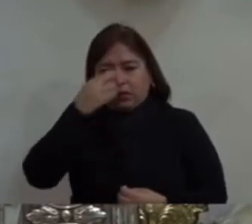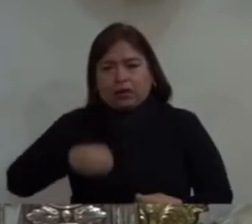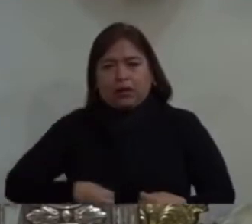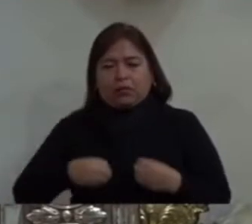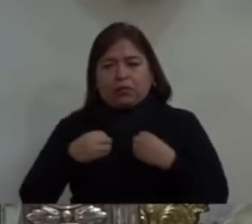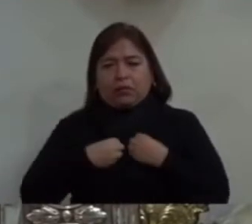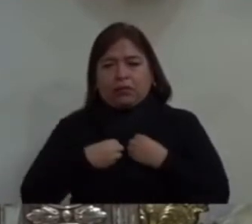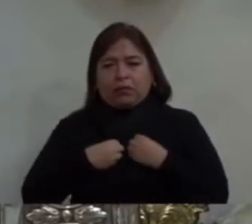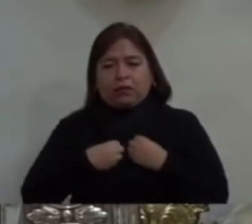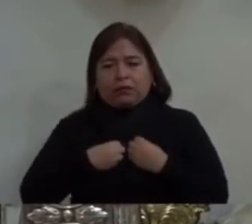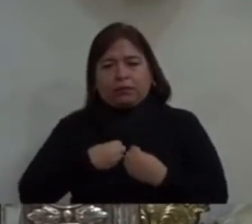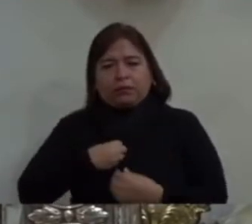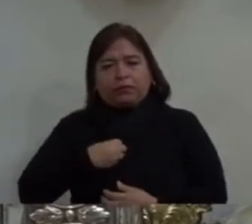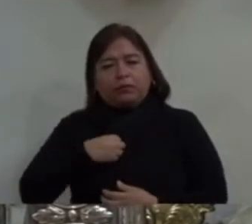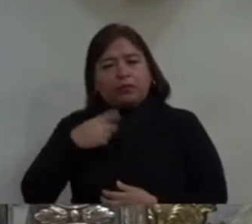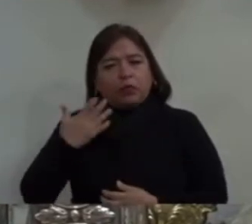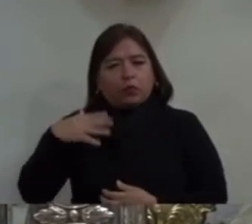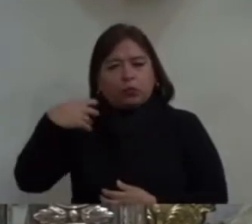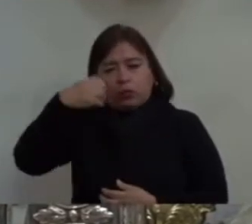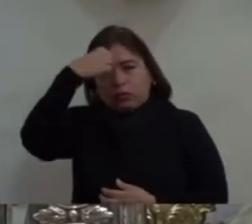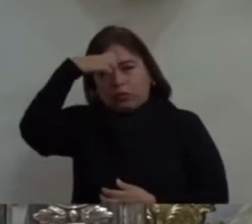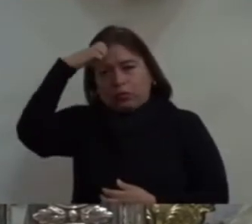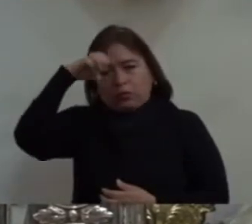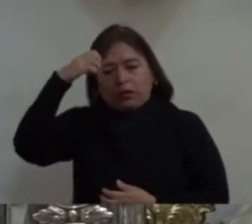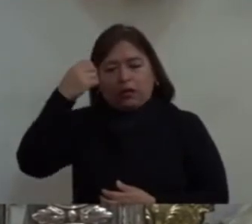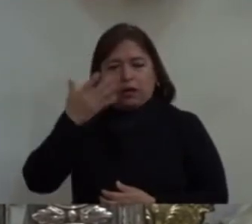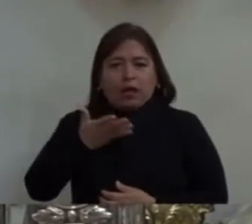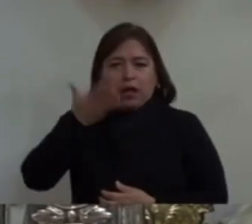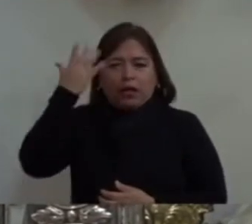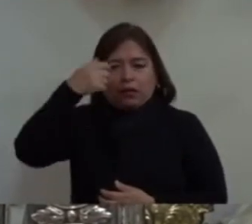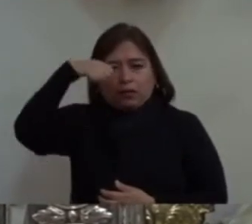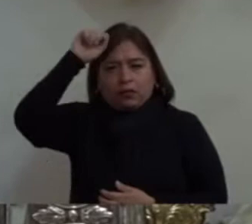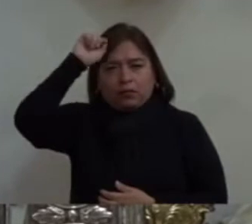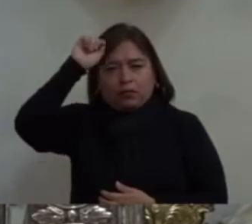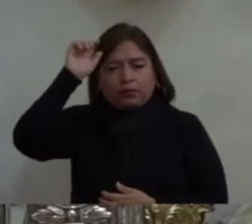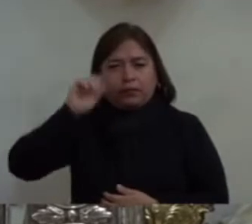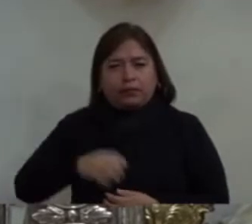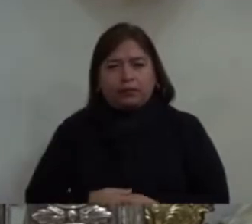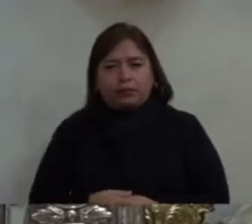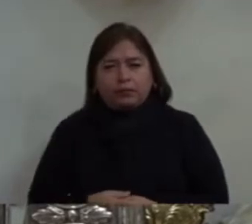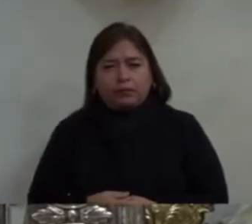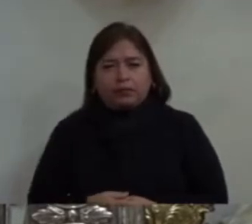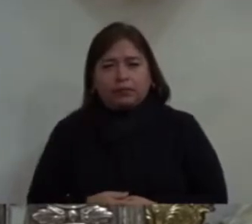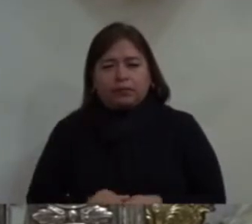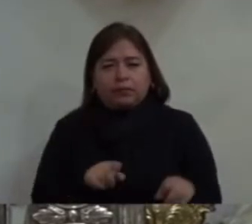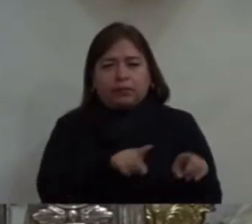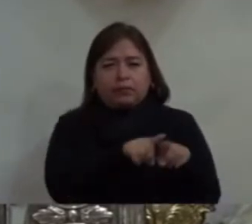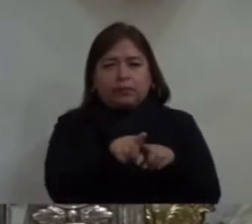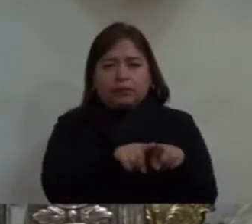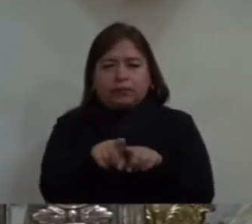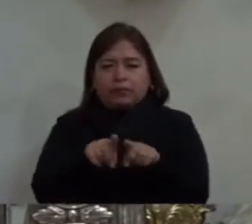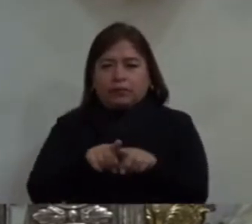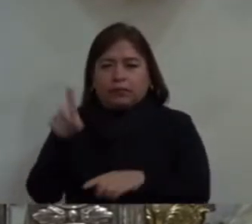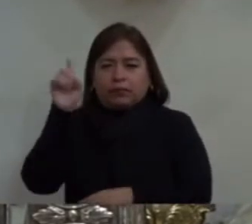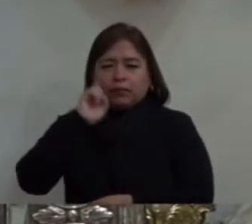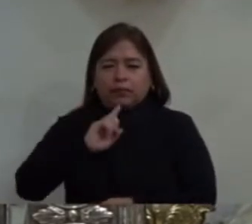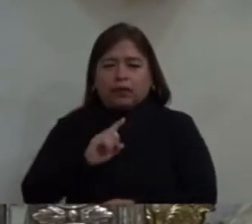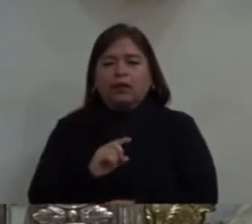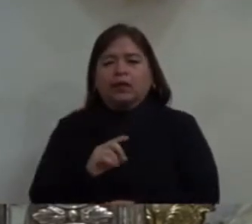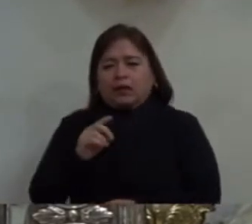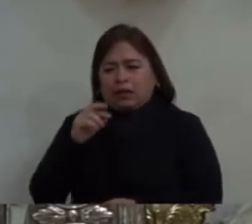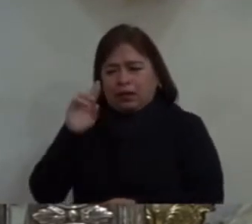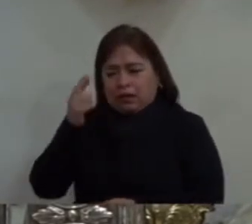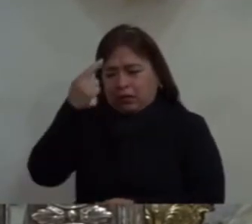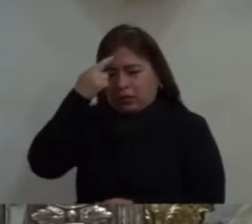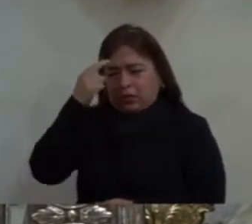experiencia de su bautismo. Hermanas y hermanos, Dios los quiere mucho.